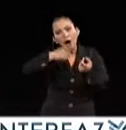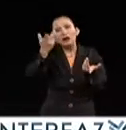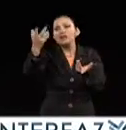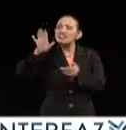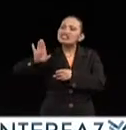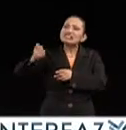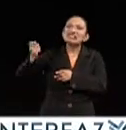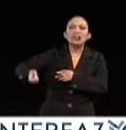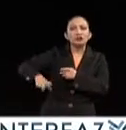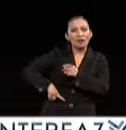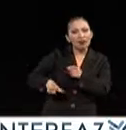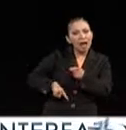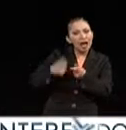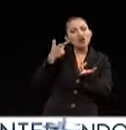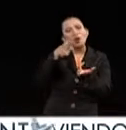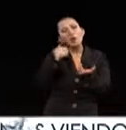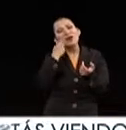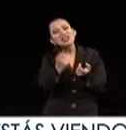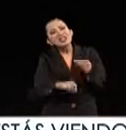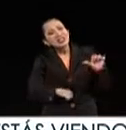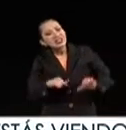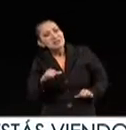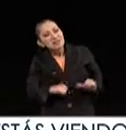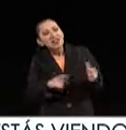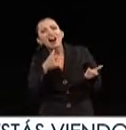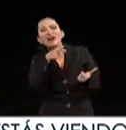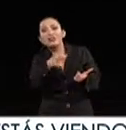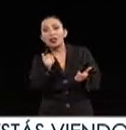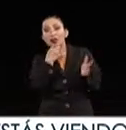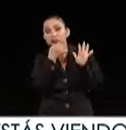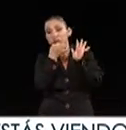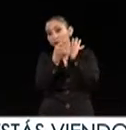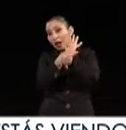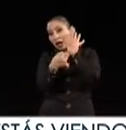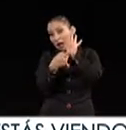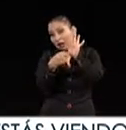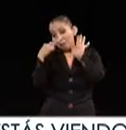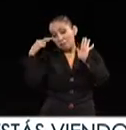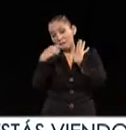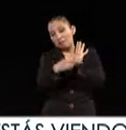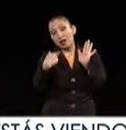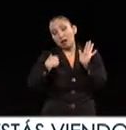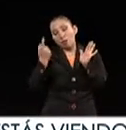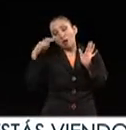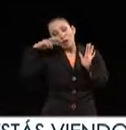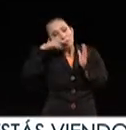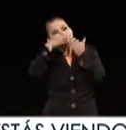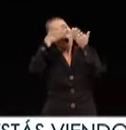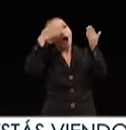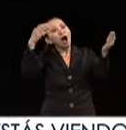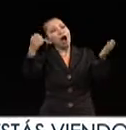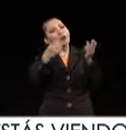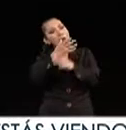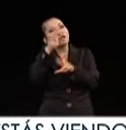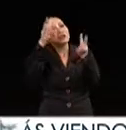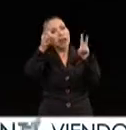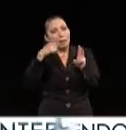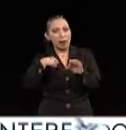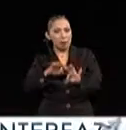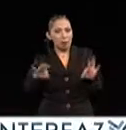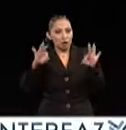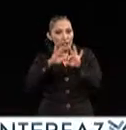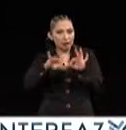políticas públicas gubernamentales y descubren a las lectoras y a los lectores perspectivas novedosas sobre temas